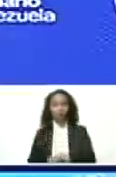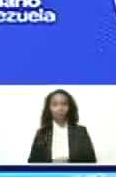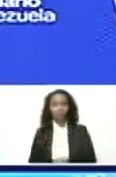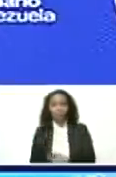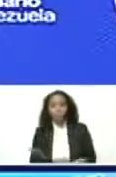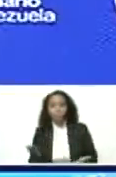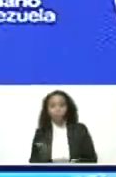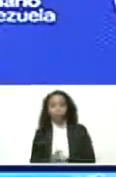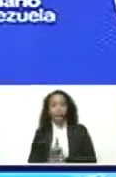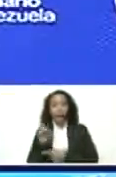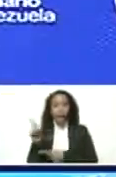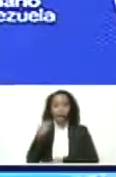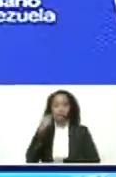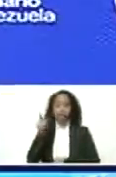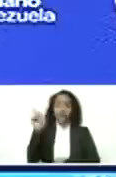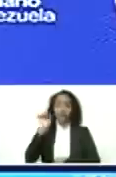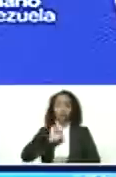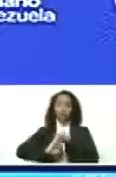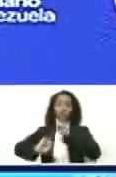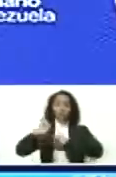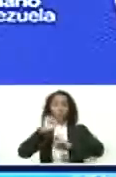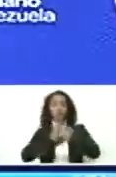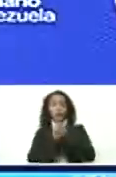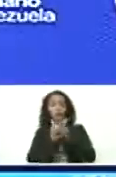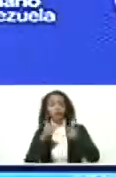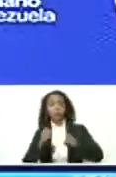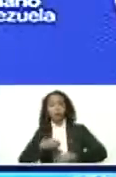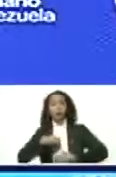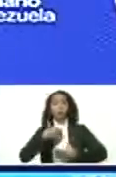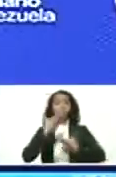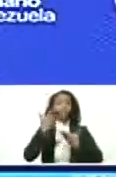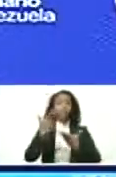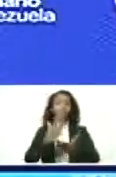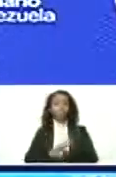Ellos que se dicen defensores de la libertad de expresión.